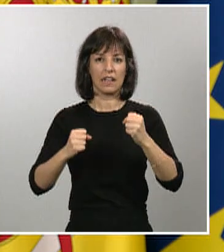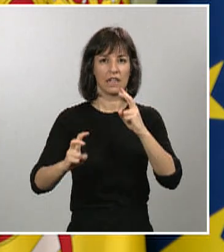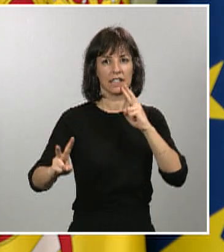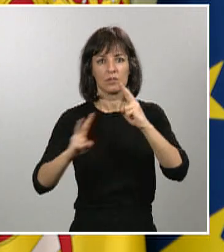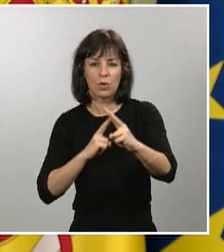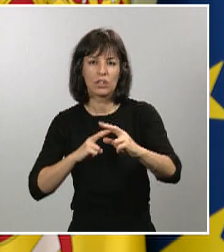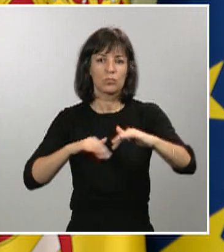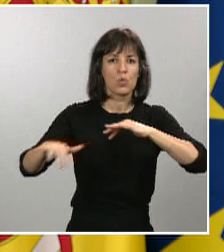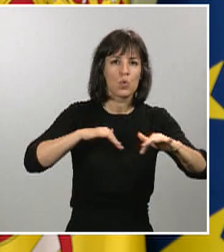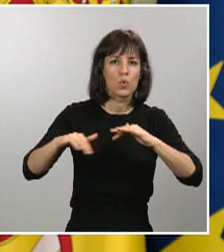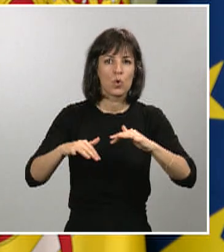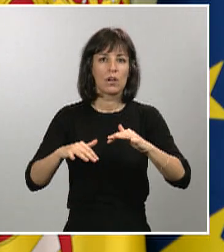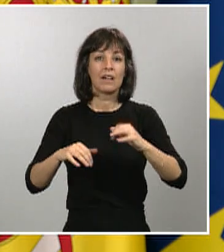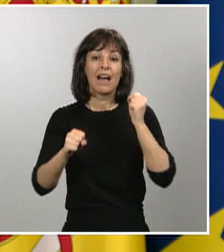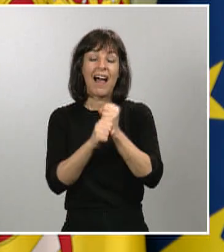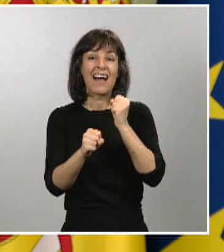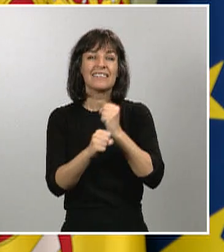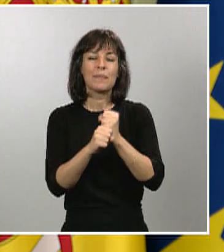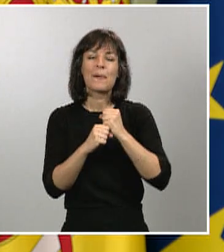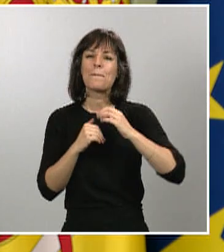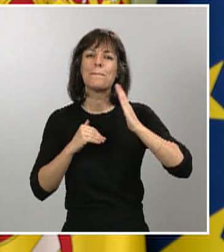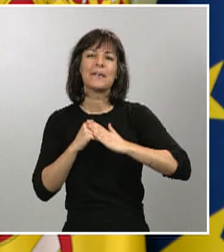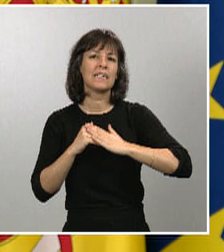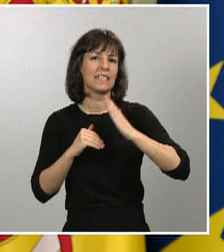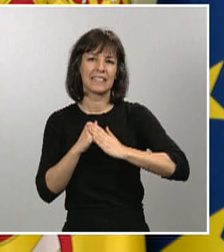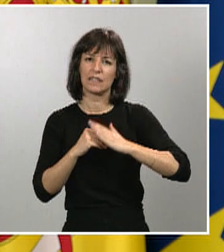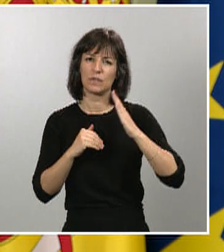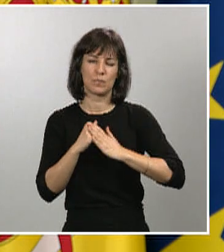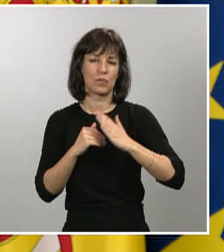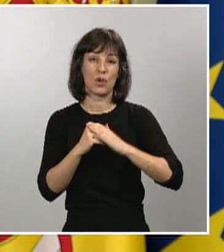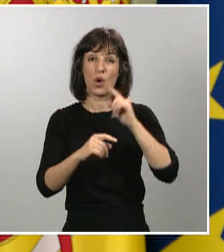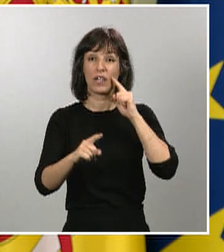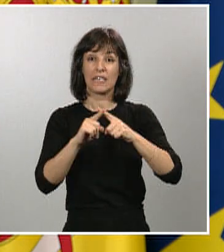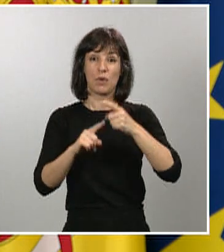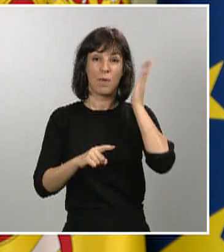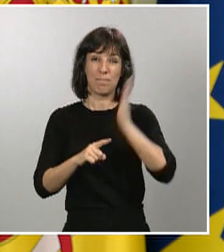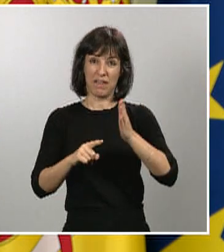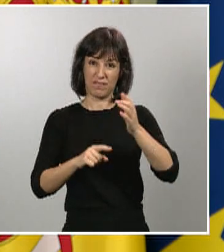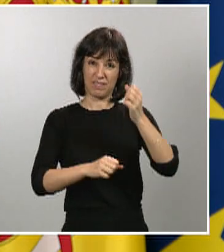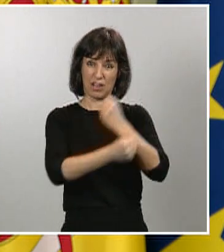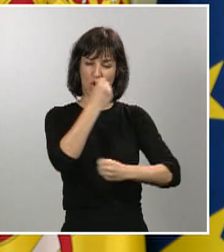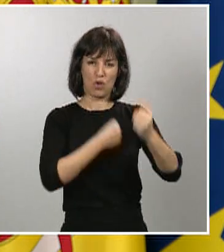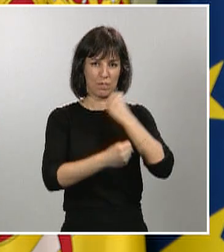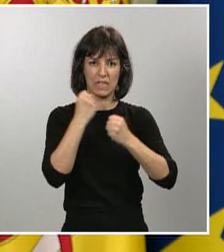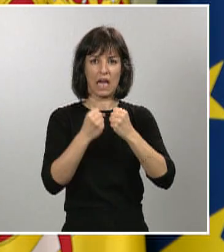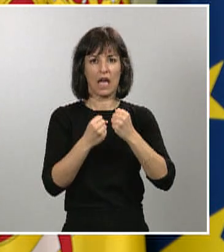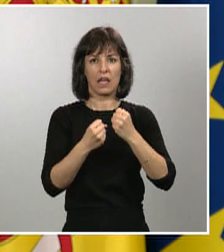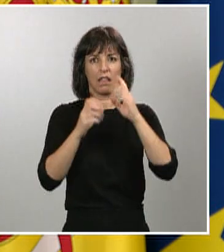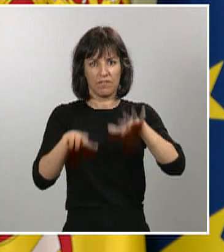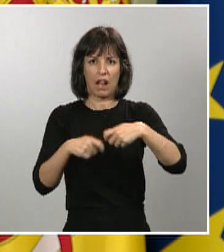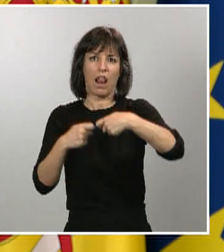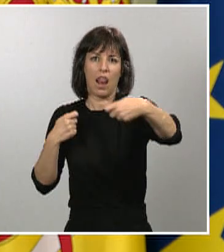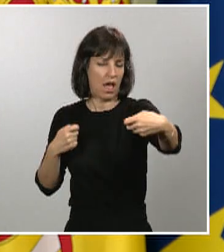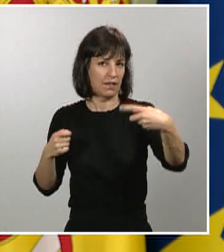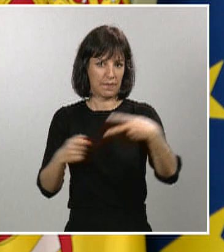mínimos imprescindibles para evitar las consecuencias negativas en la economía y que éstas sean más largas. Como ha señalado